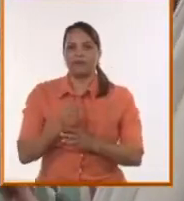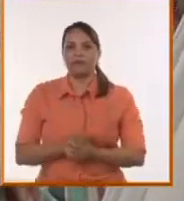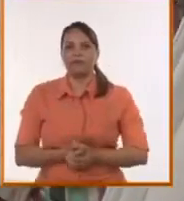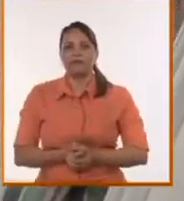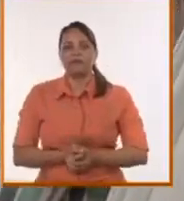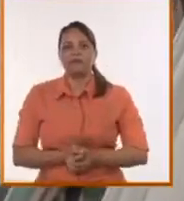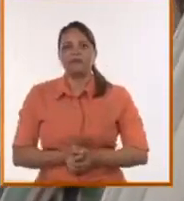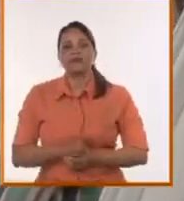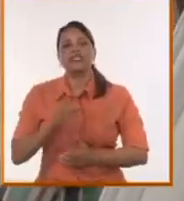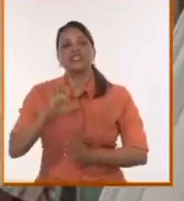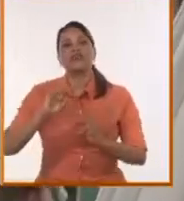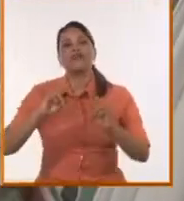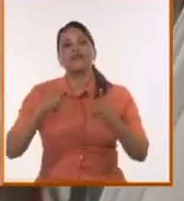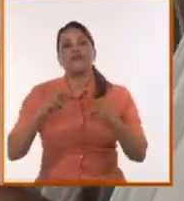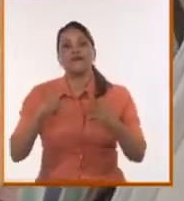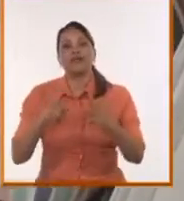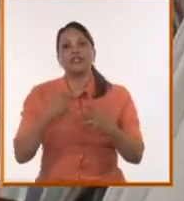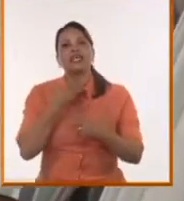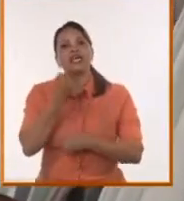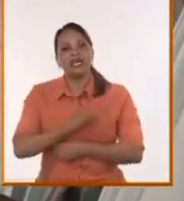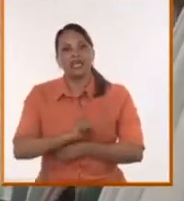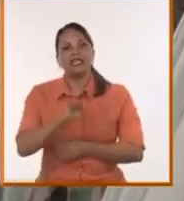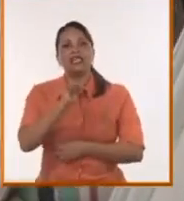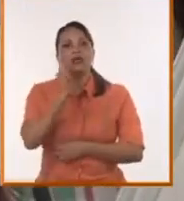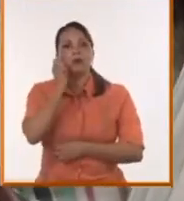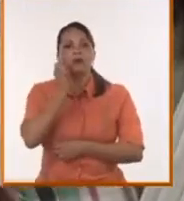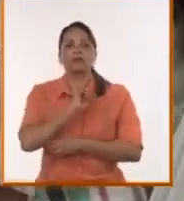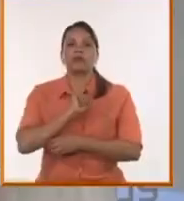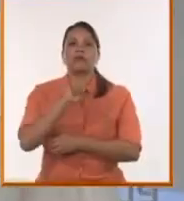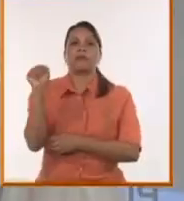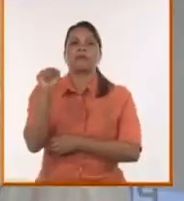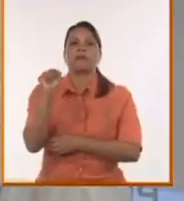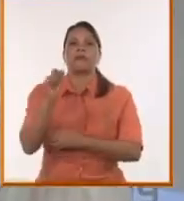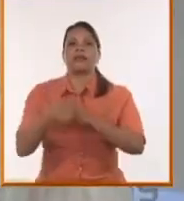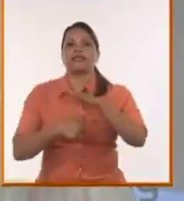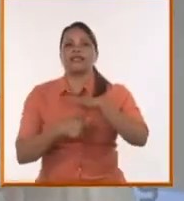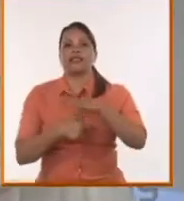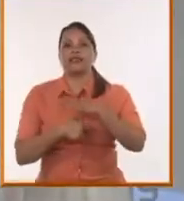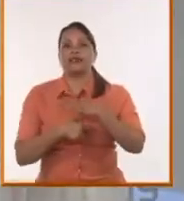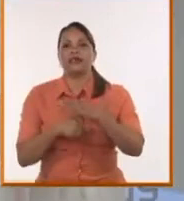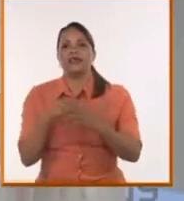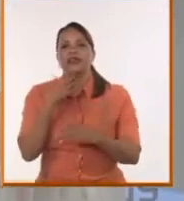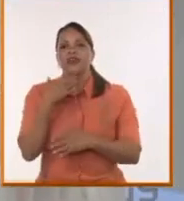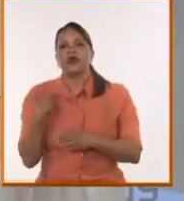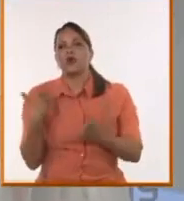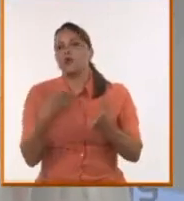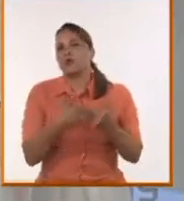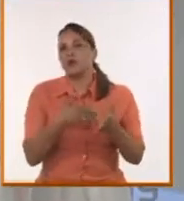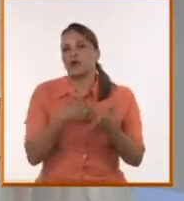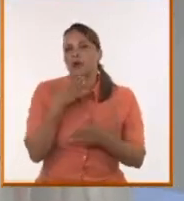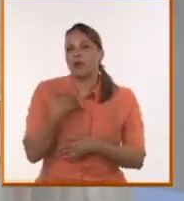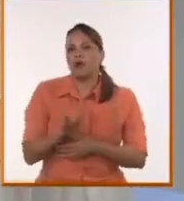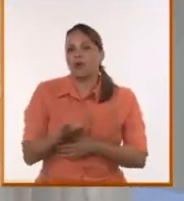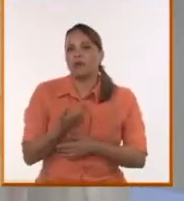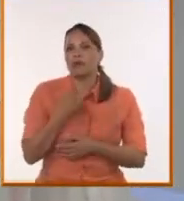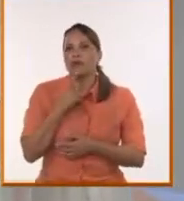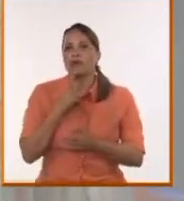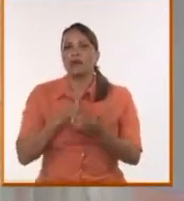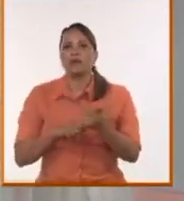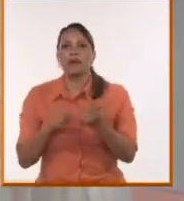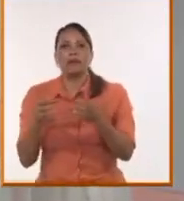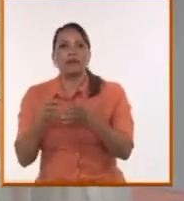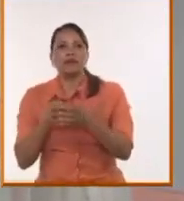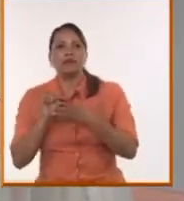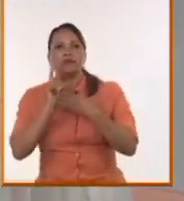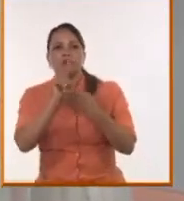nunca pudo. Cinco veces. embargo, el hijo llegó a la presidencia. pananero. Pero ¿cómo llega? ¿Llega sin partido? ¿Llega sin visitar